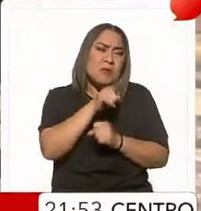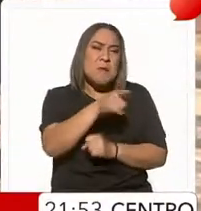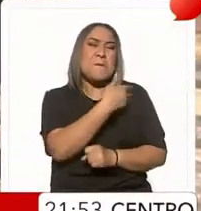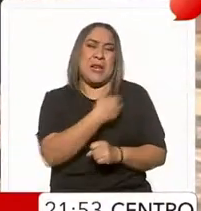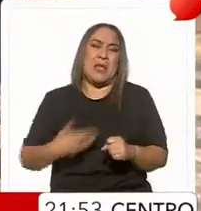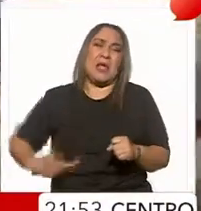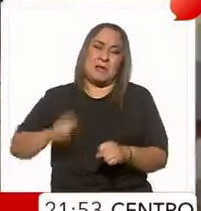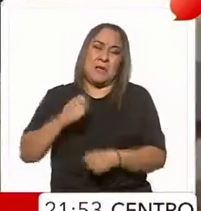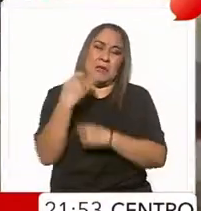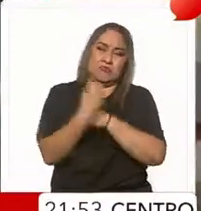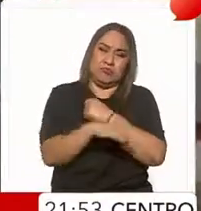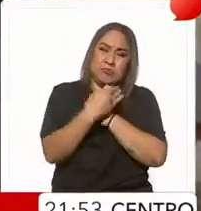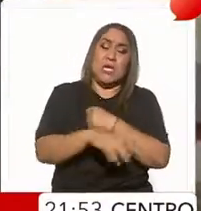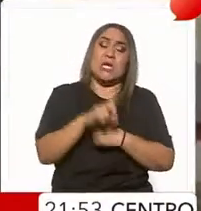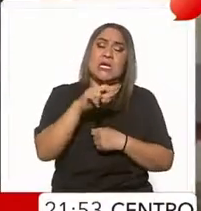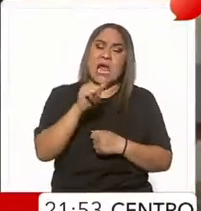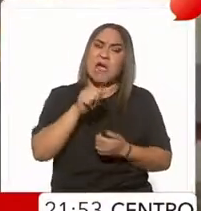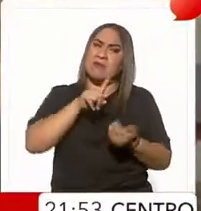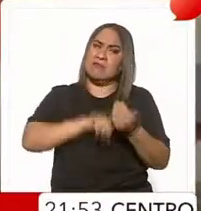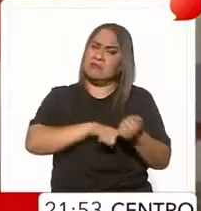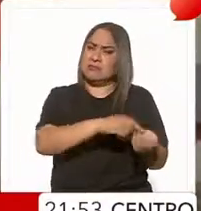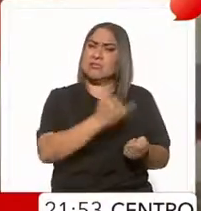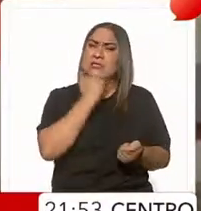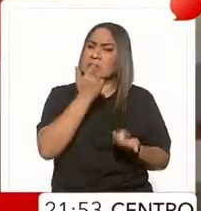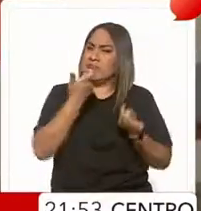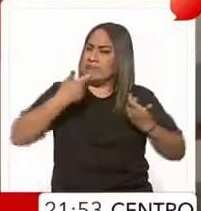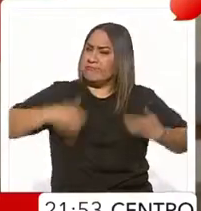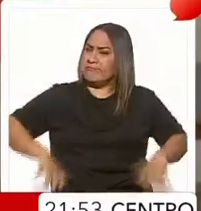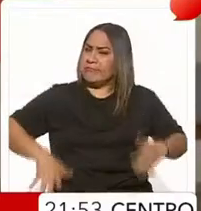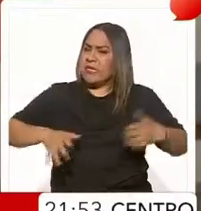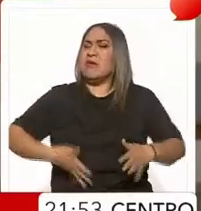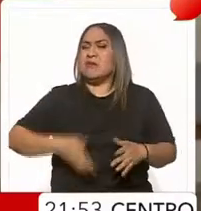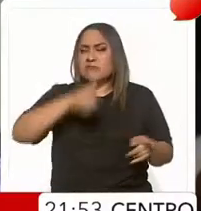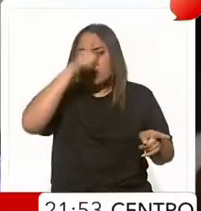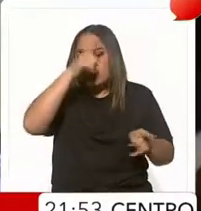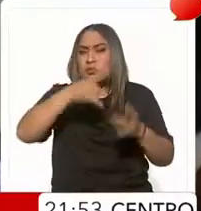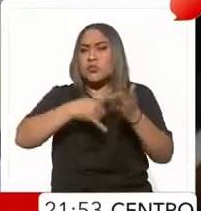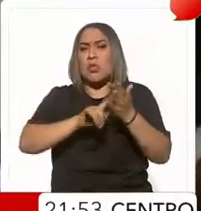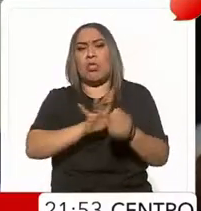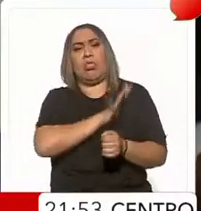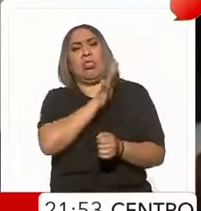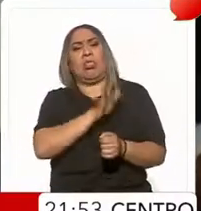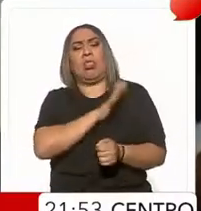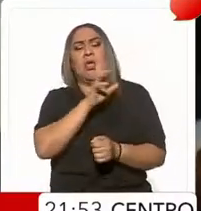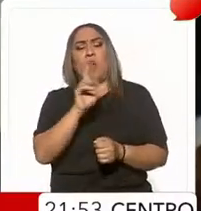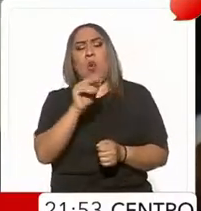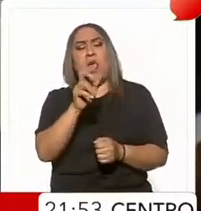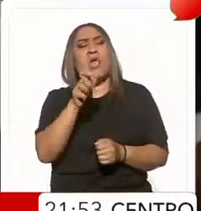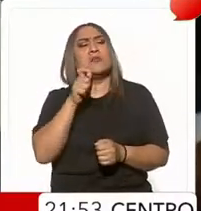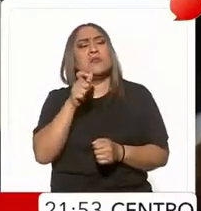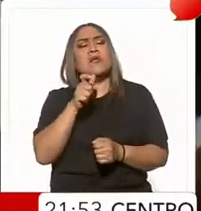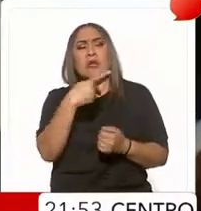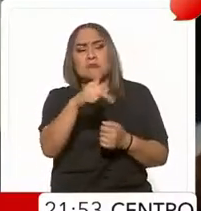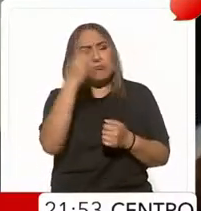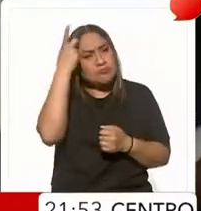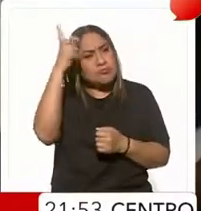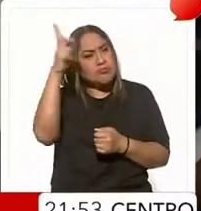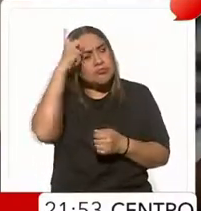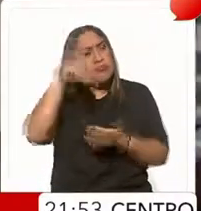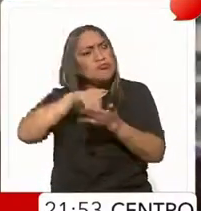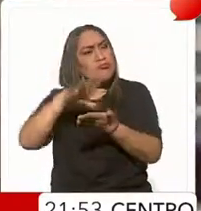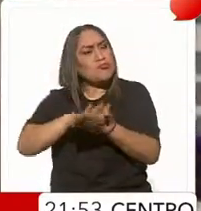Dina Boluarte acusada de enriquecimiento ilícito por no declarar varios relojes de marca Rolex como parte de sus bienes